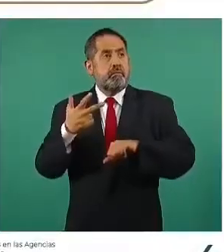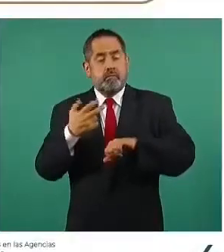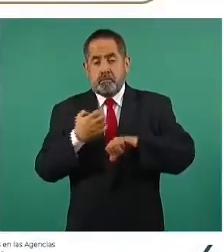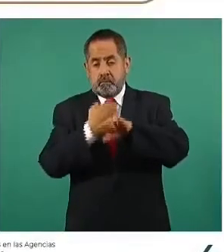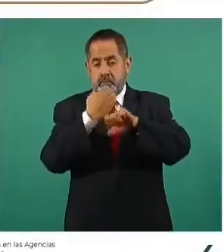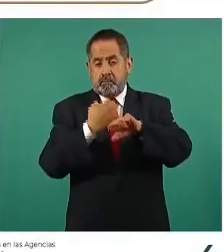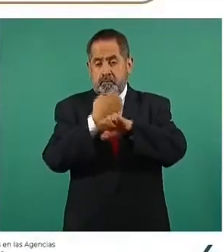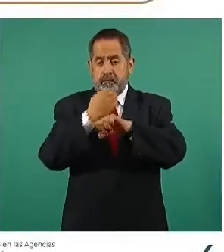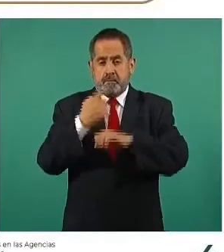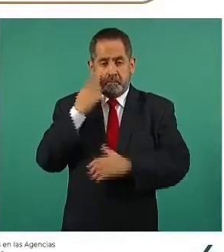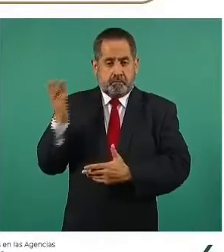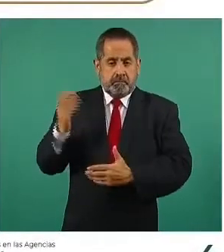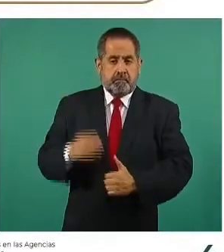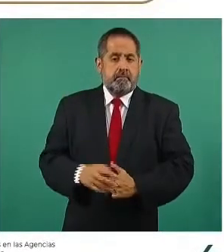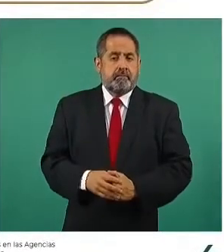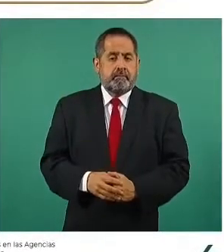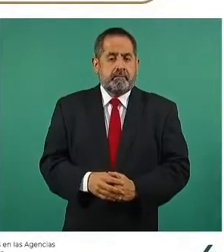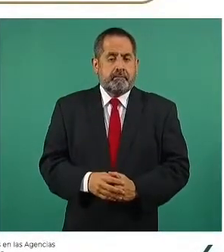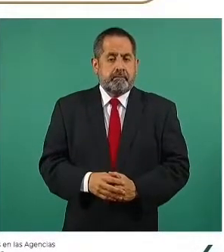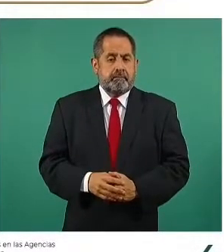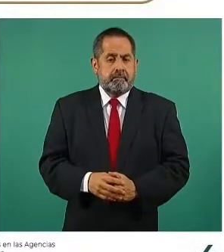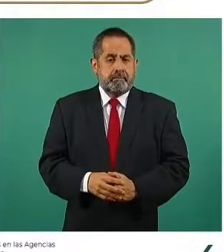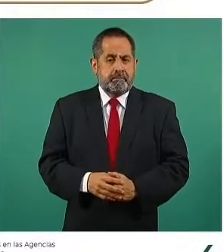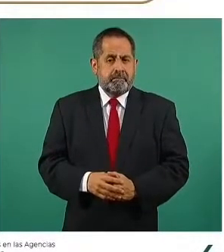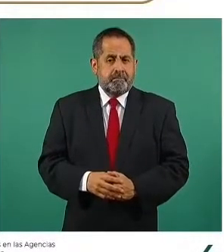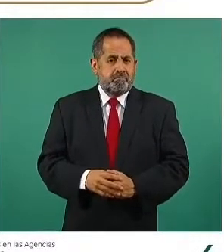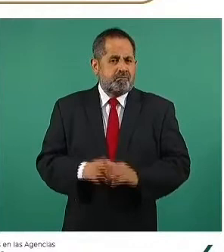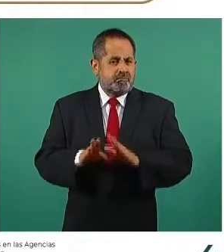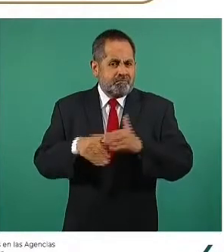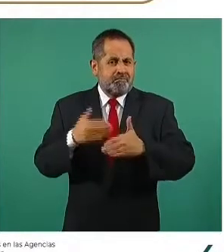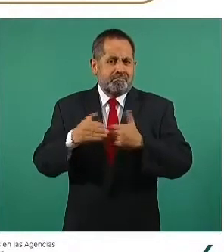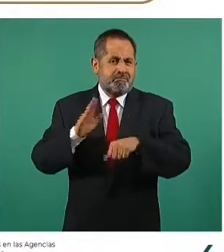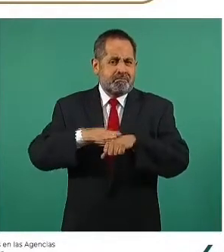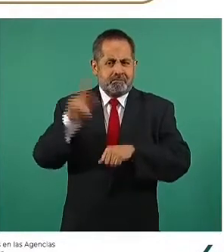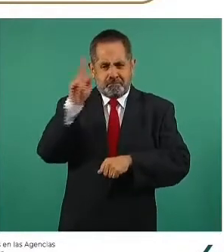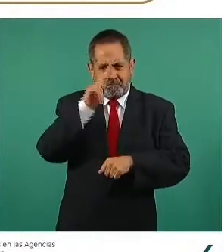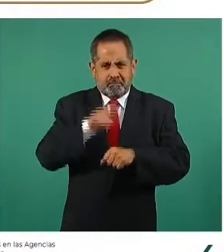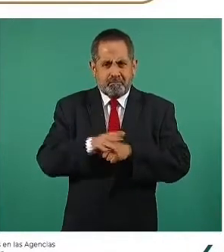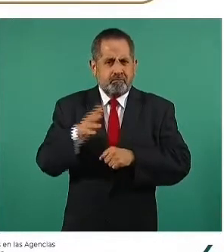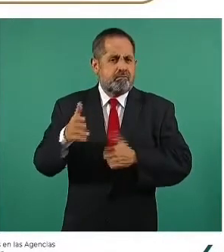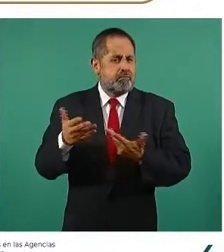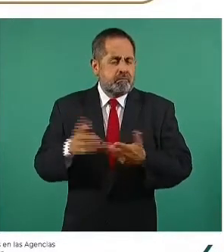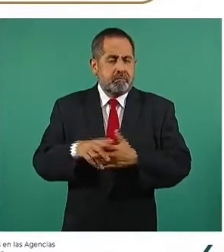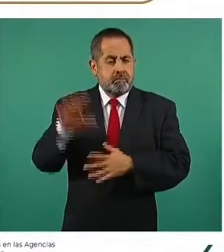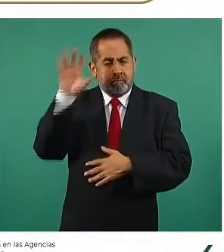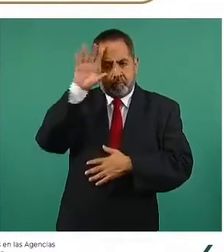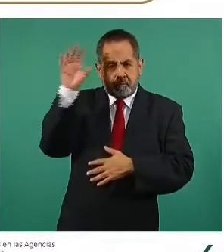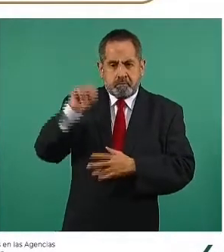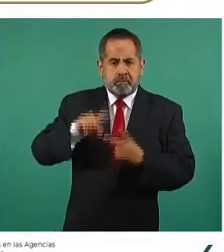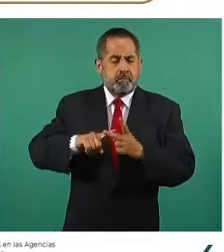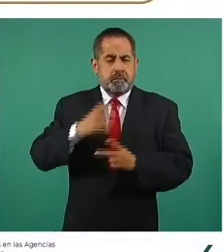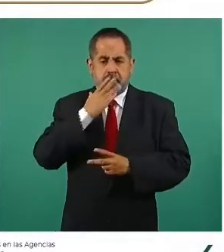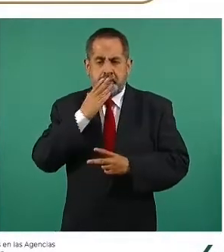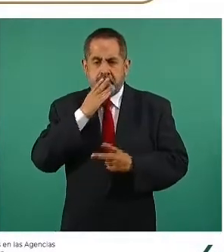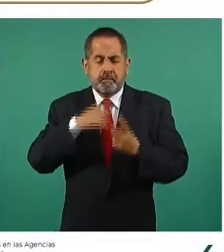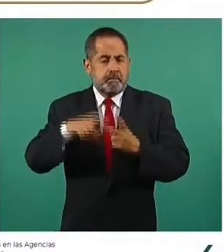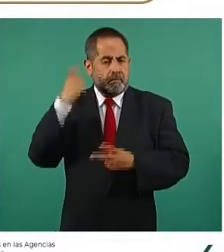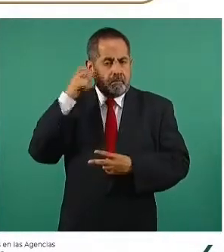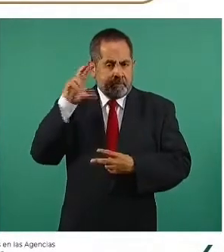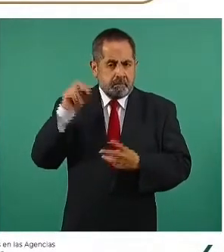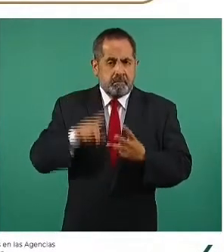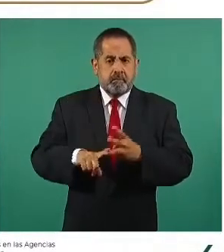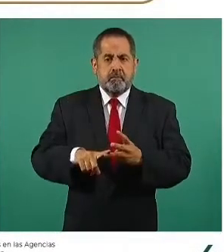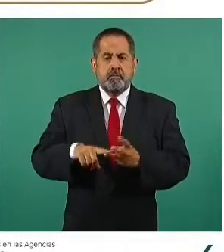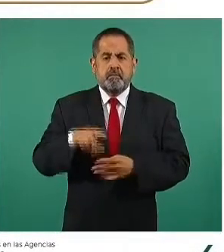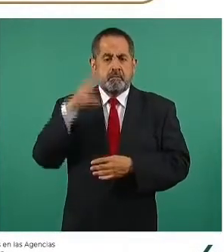concentran las tasas más altas de feminicidio. Morelos, Sonora, Quintana Roo, Colima,